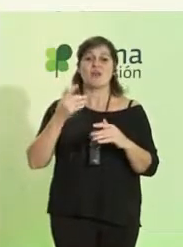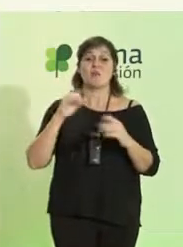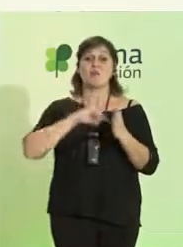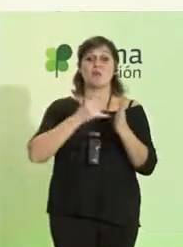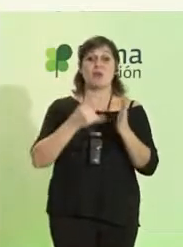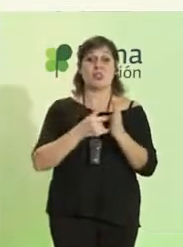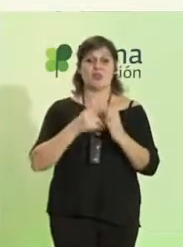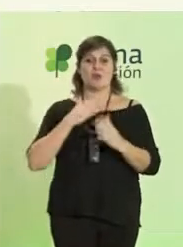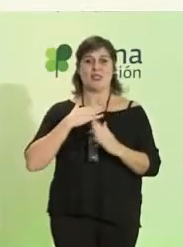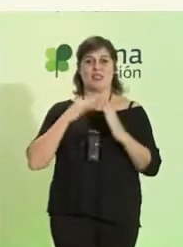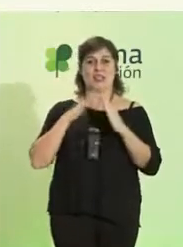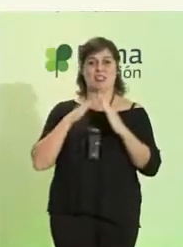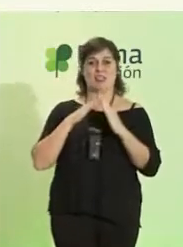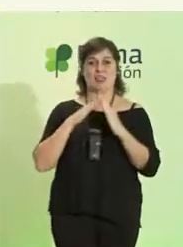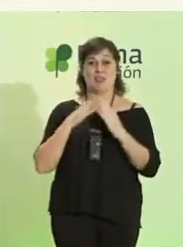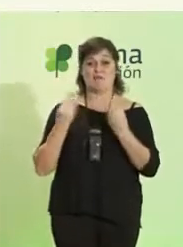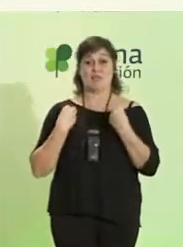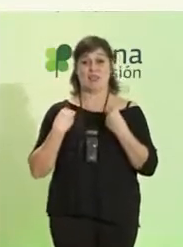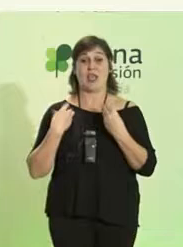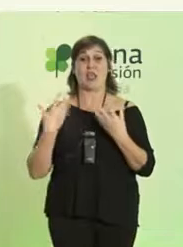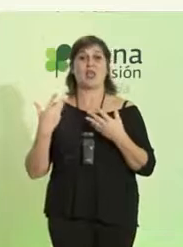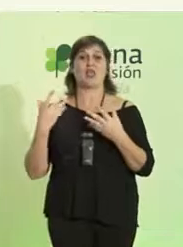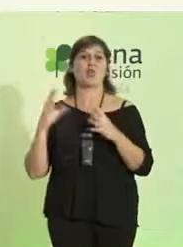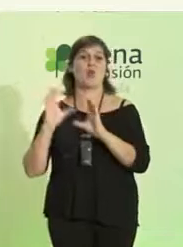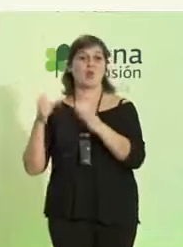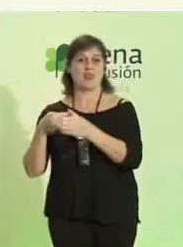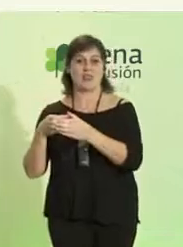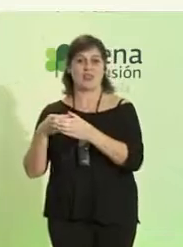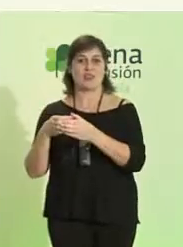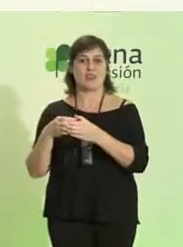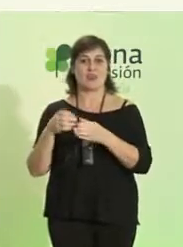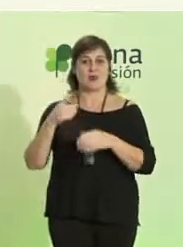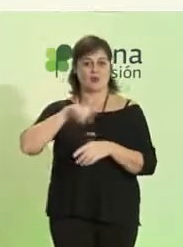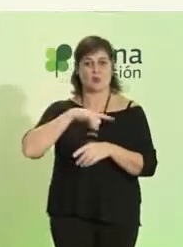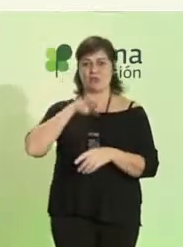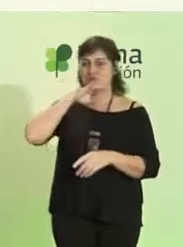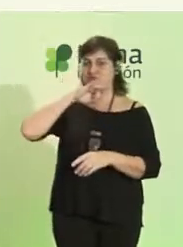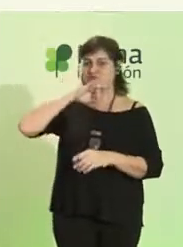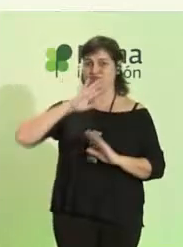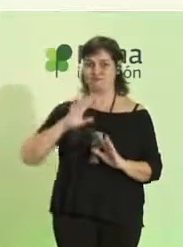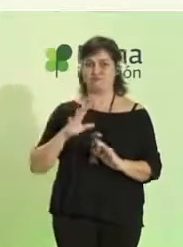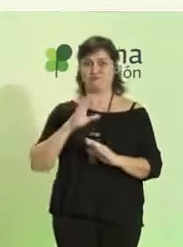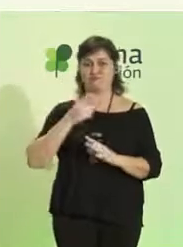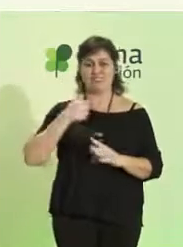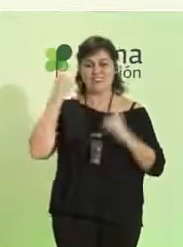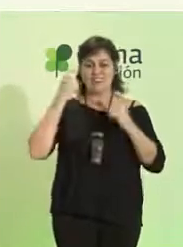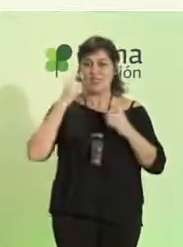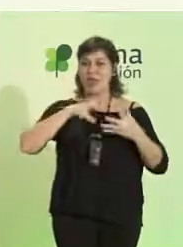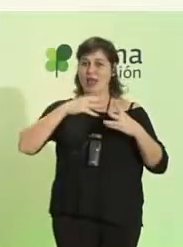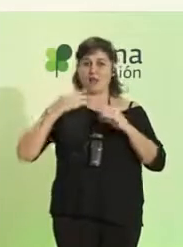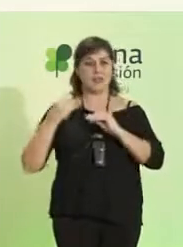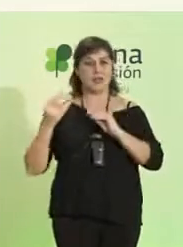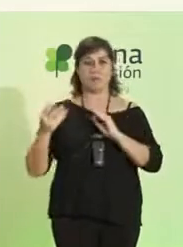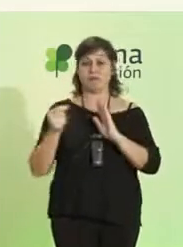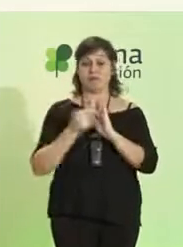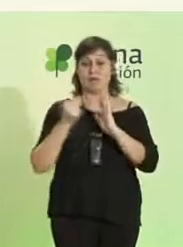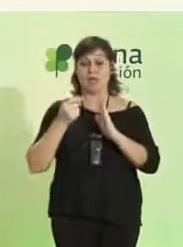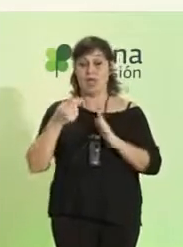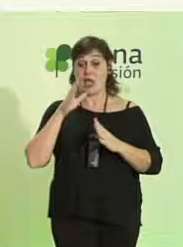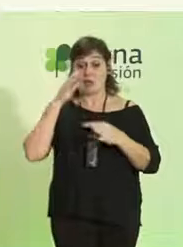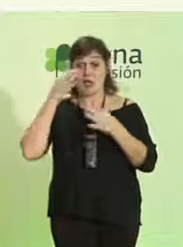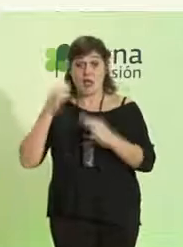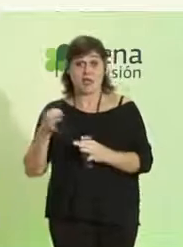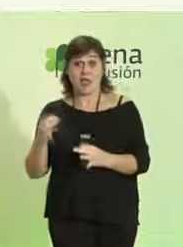comunidad, nos encontramos como niños con zapatos nuevos, intentando adaptarnos rápidamente a una realidad